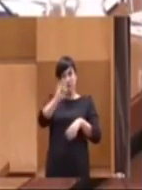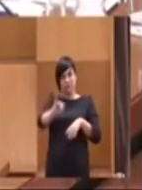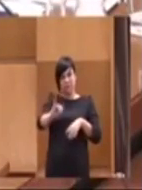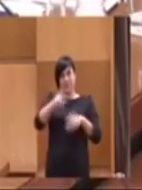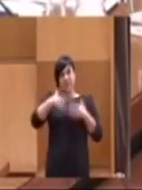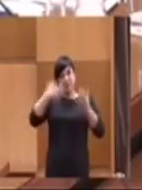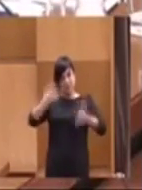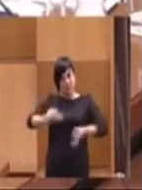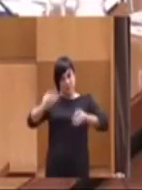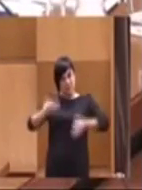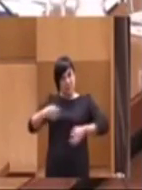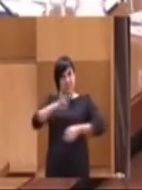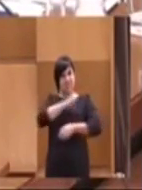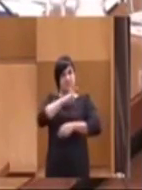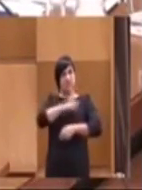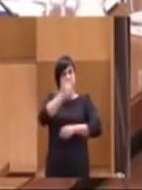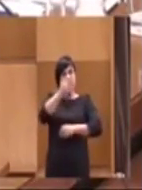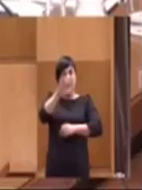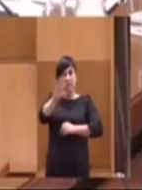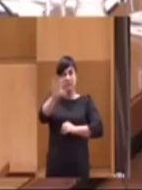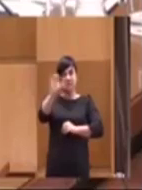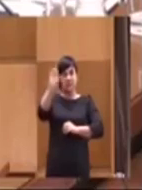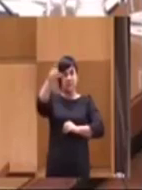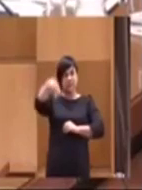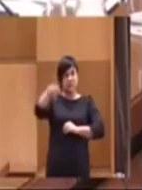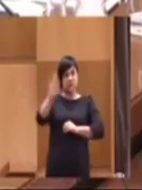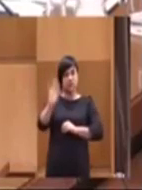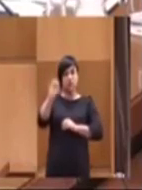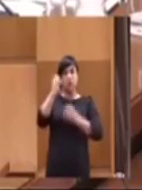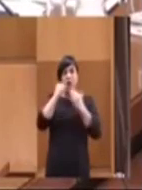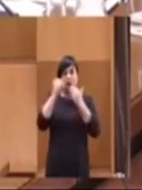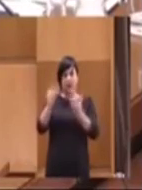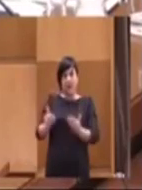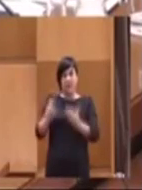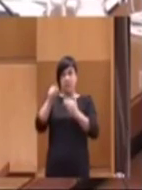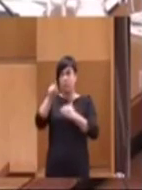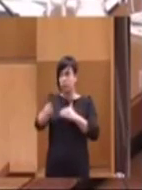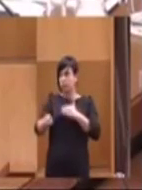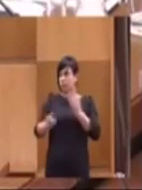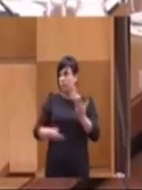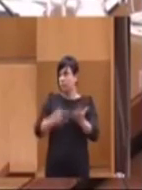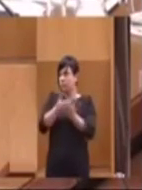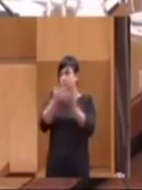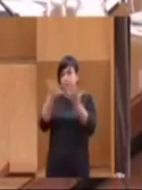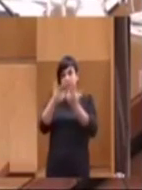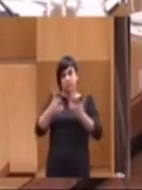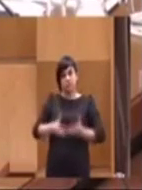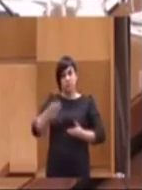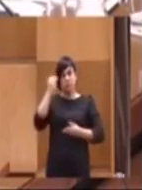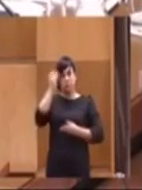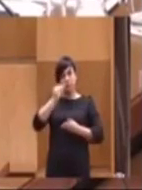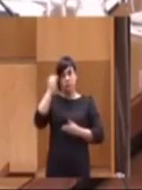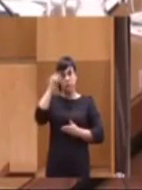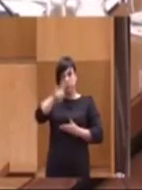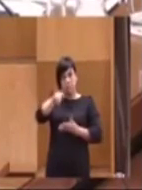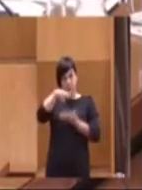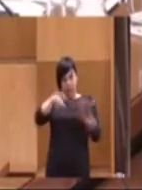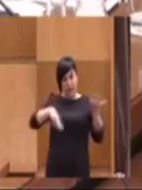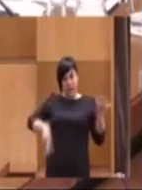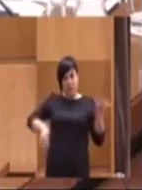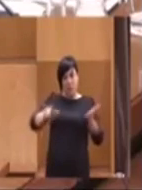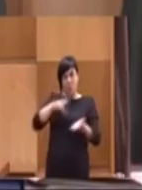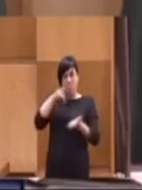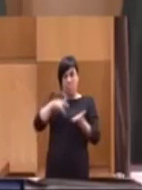A mí, verdad, señora Asensio, le agradezco el que haya presentado esta moción, porque así me he leído, creo que usted también se habrá leído,